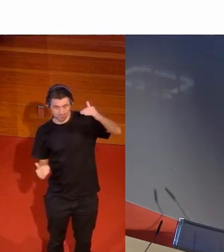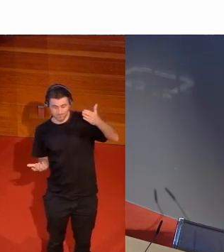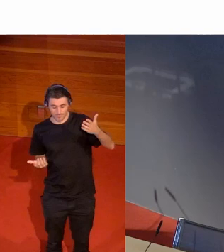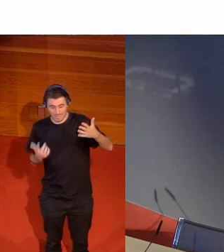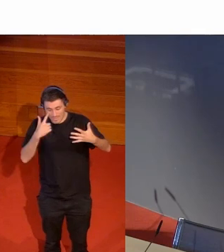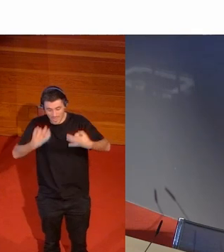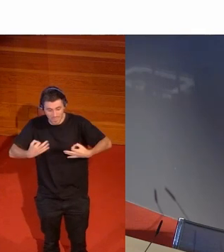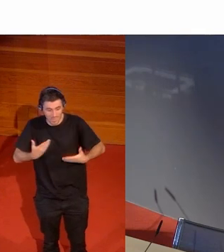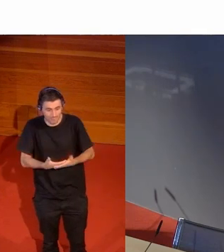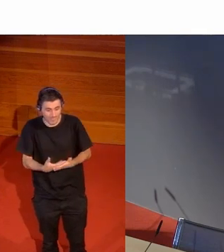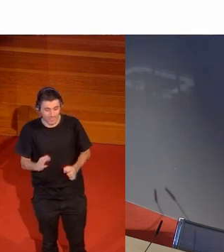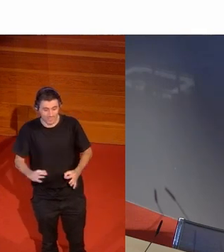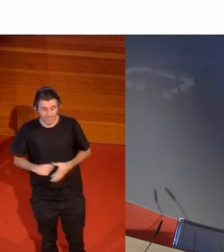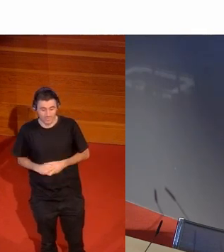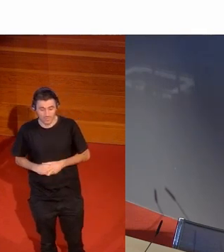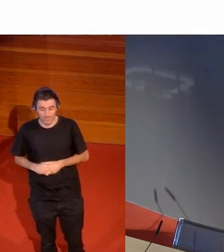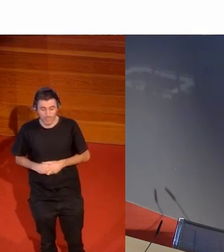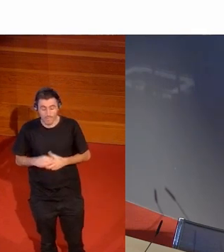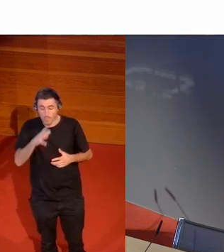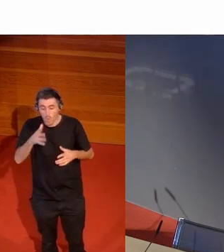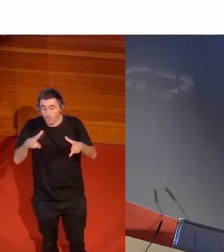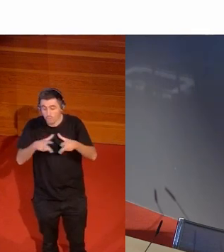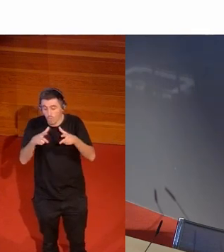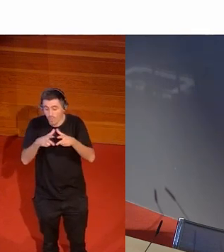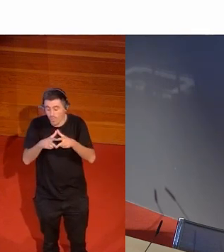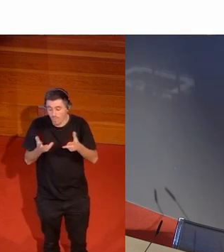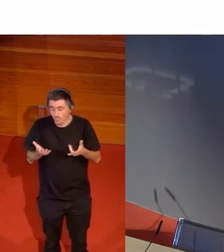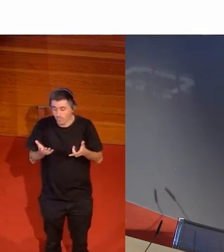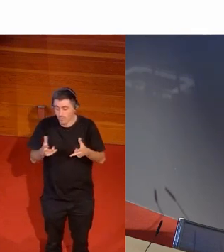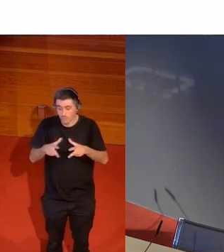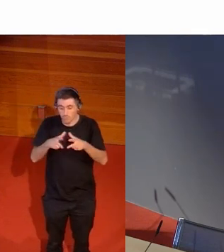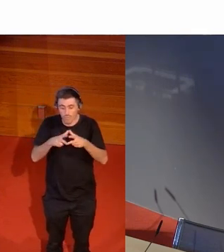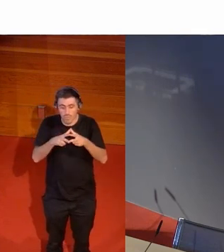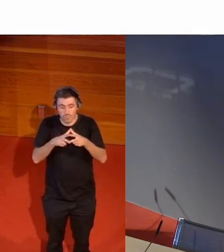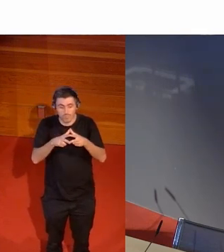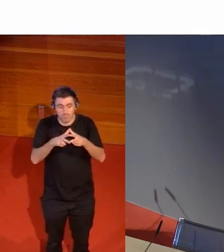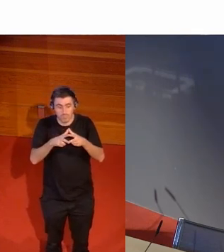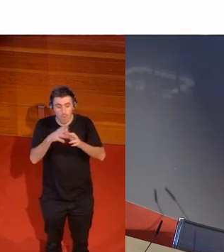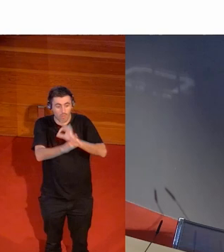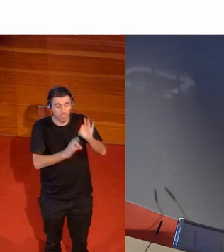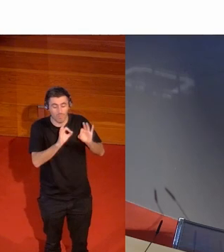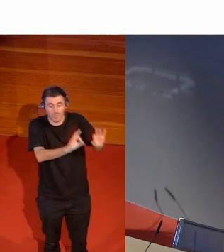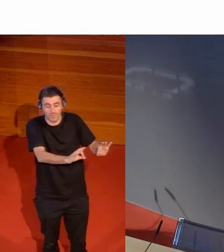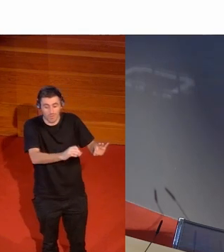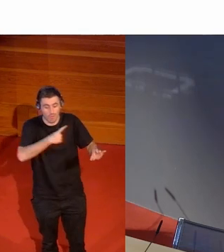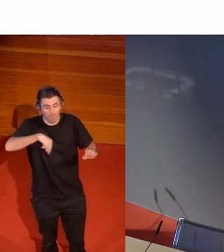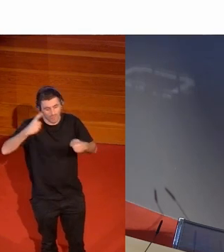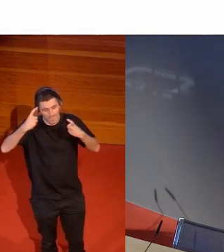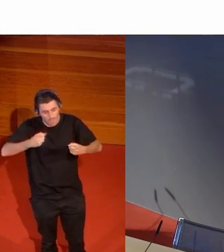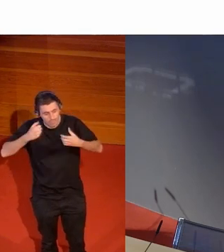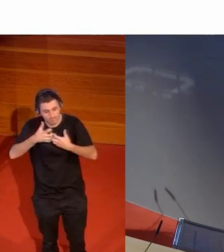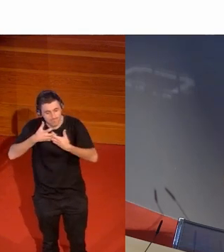no tenemos no hemos tenido nunca porque la sociedad era así porque se configuró así y estamos intentando salir adelante pero